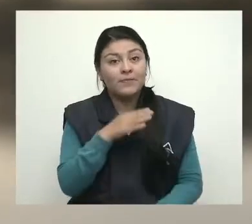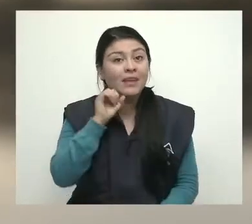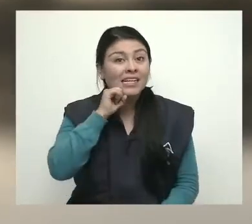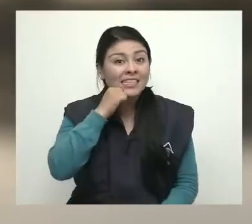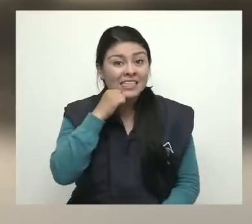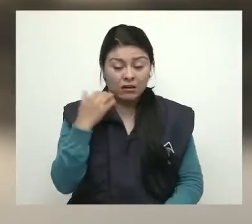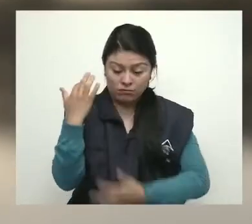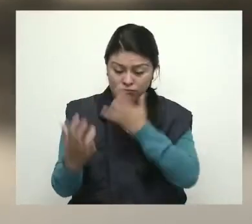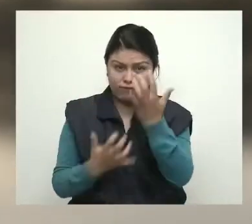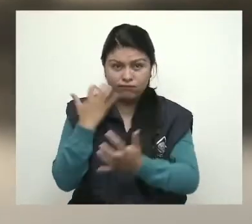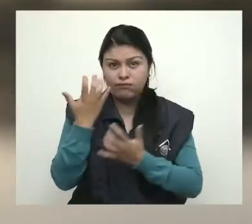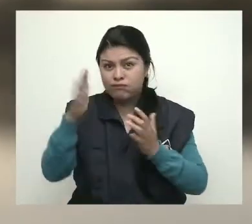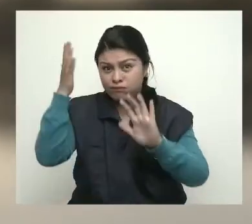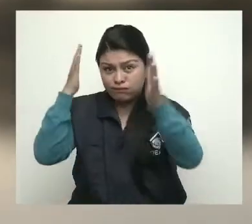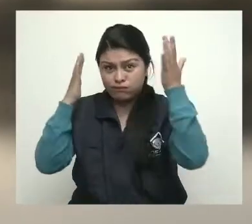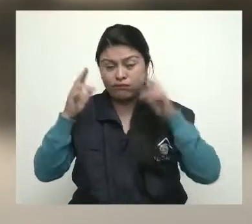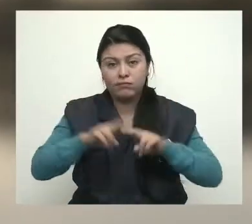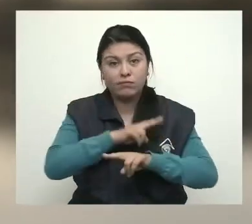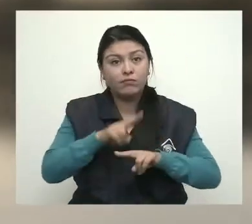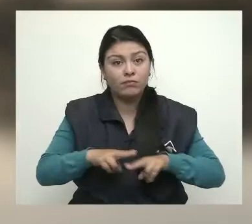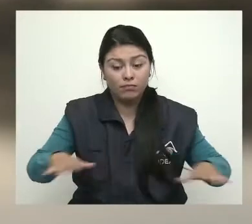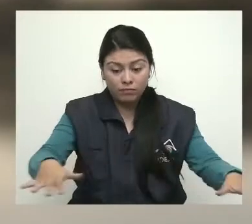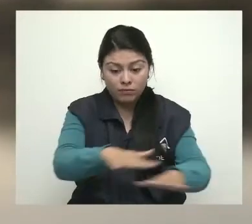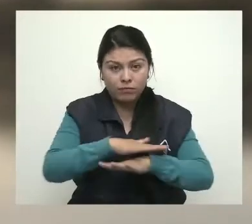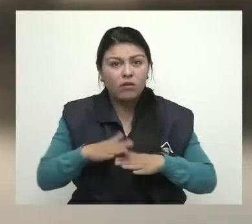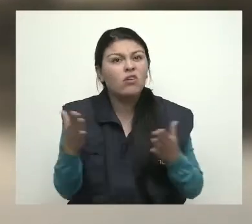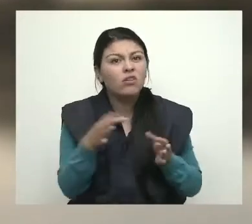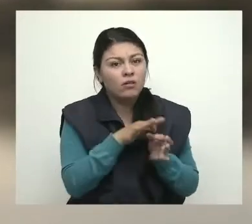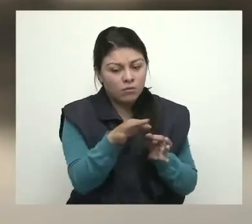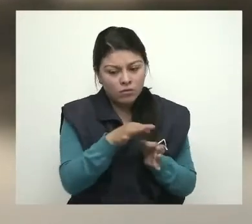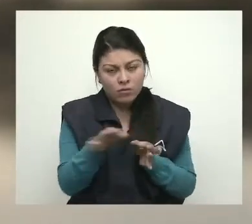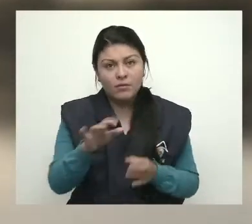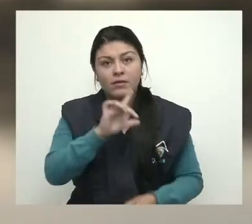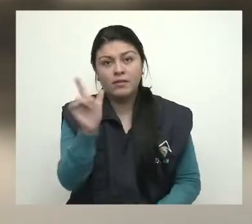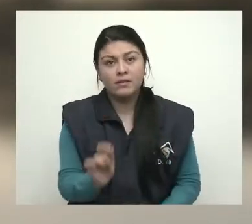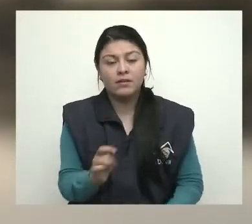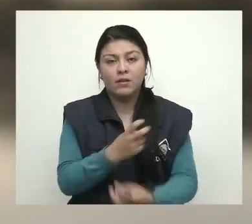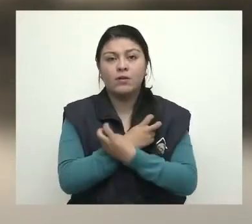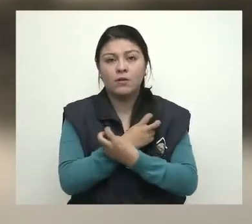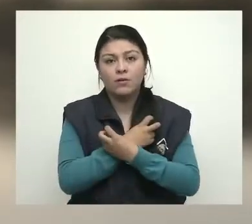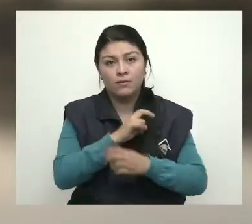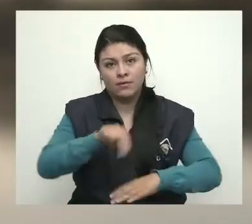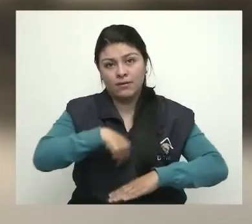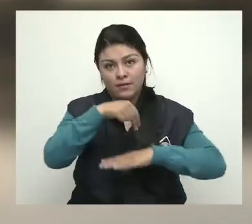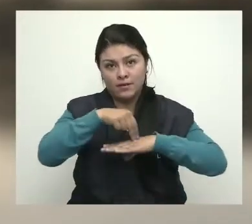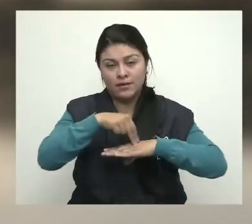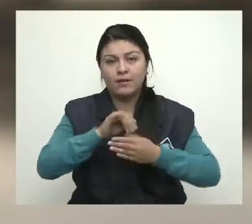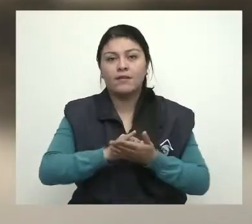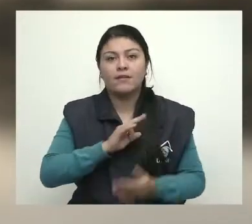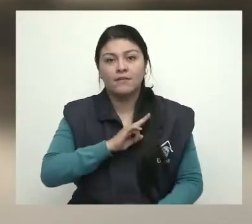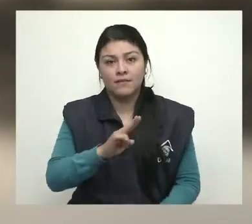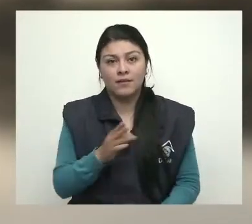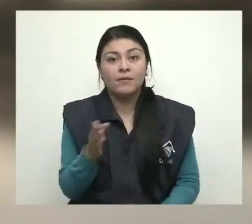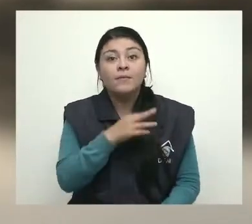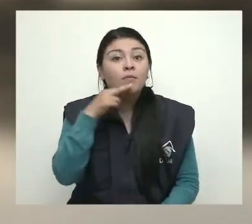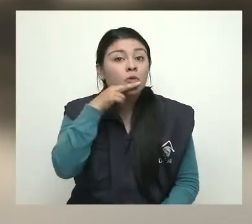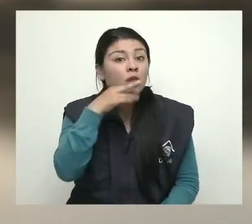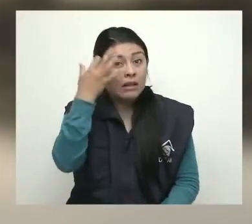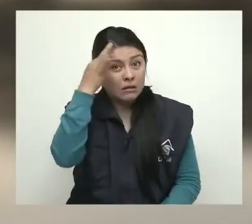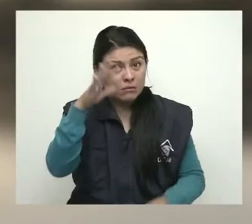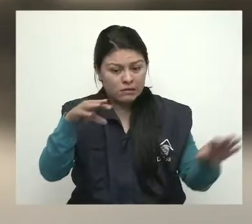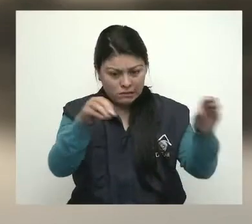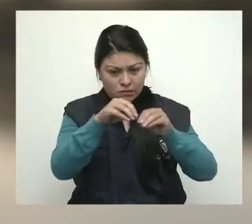por incendios en zonas naturales de bosques y cultivos en varios municipios del Cesar, Huila, Nariño y Valle del Cauca. Alerta roja por posibles derrumbes